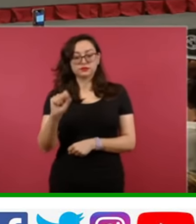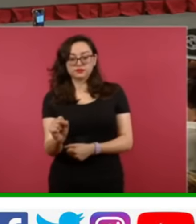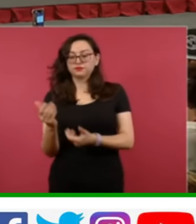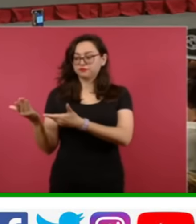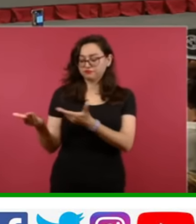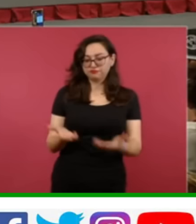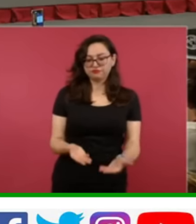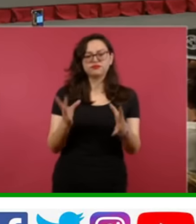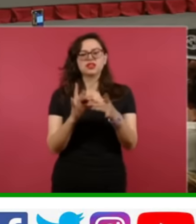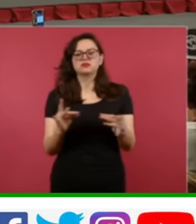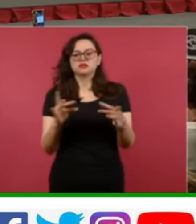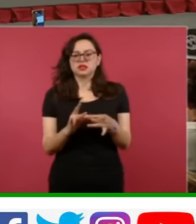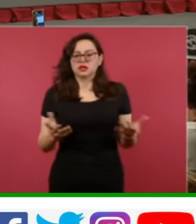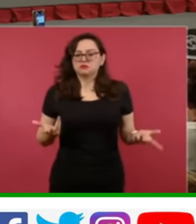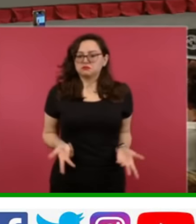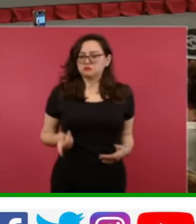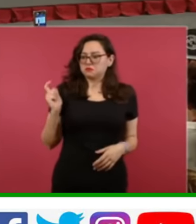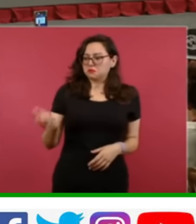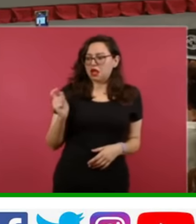pretende financiar este fondo.